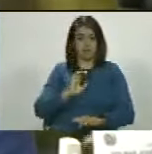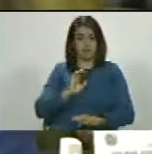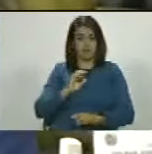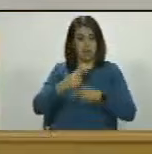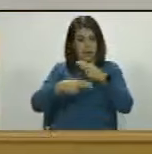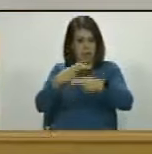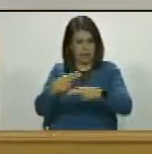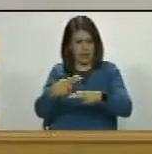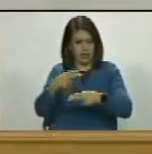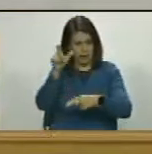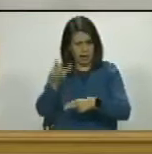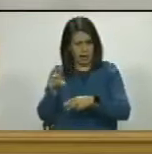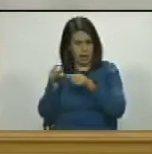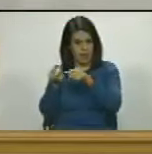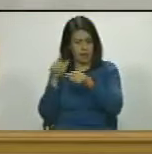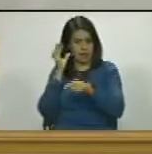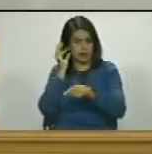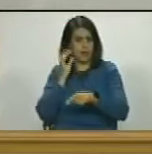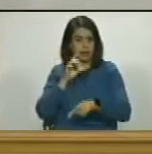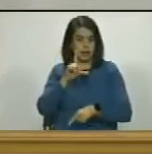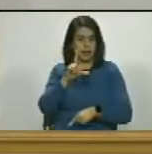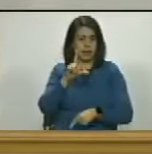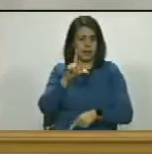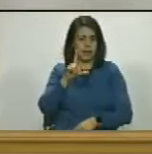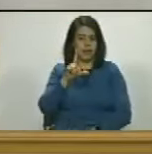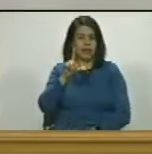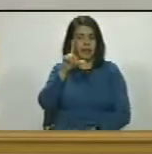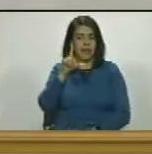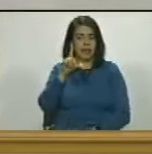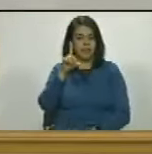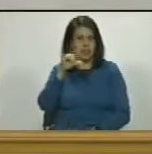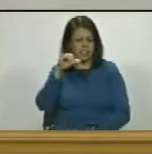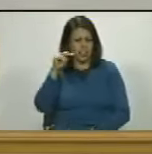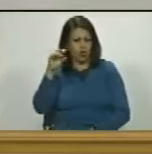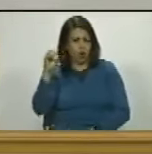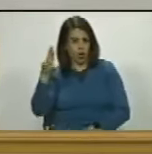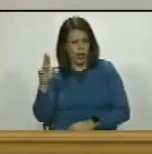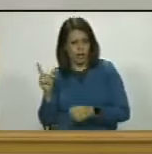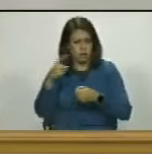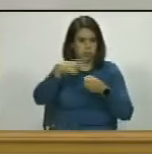es infanta la infanta Leonor la infanta Sofía y la infanta Dinora también